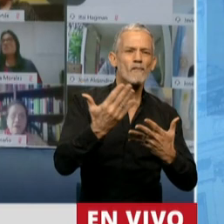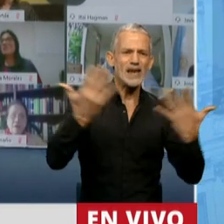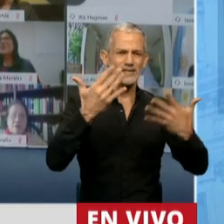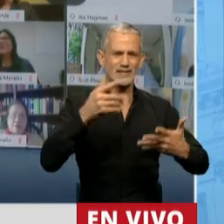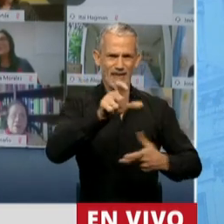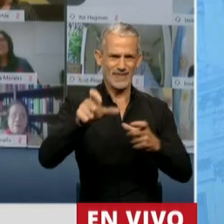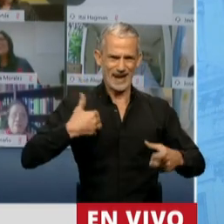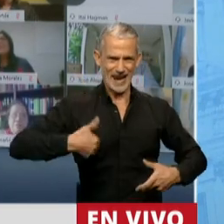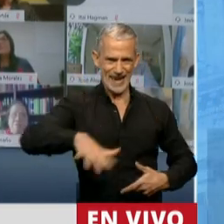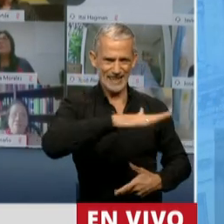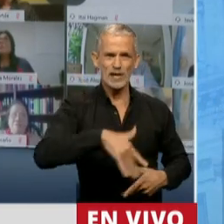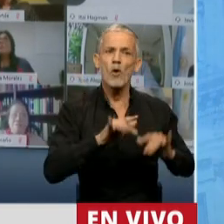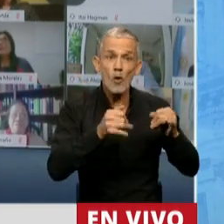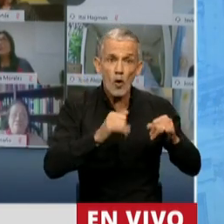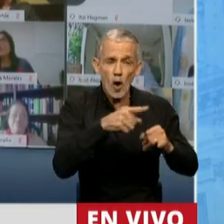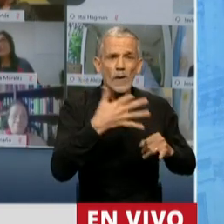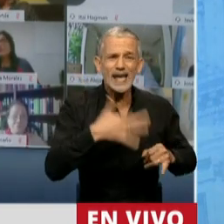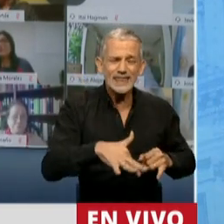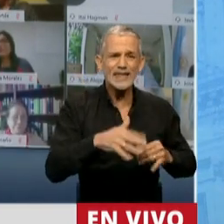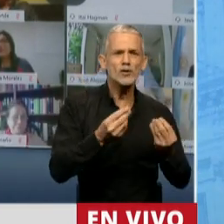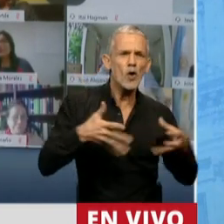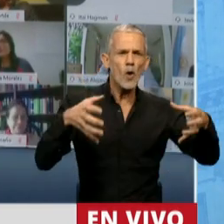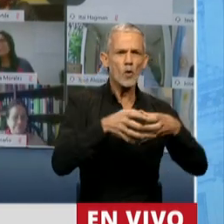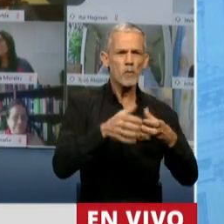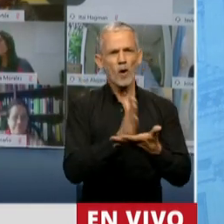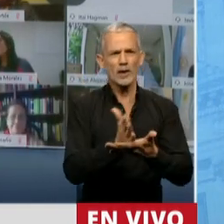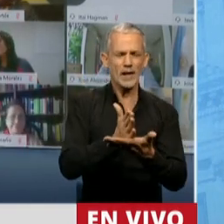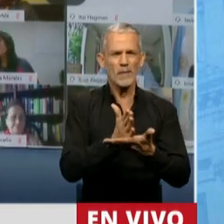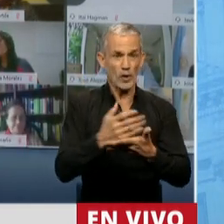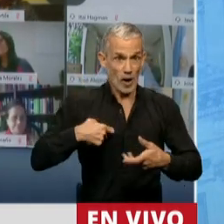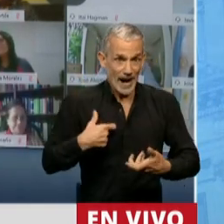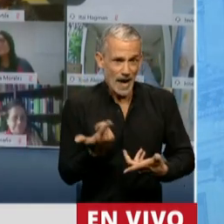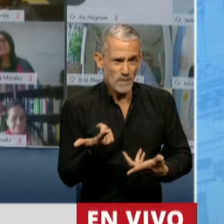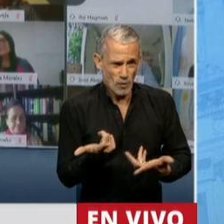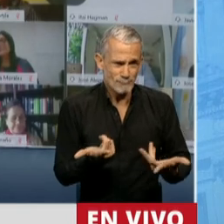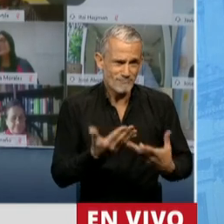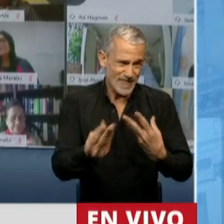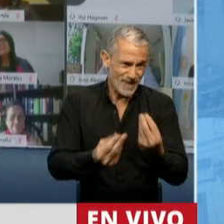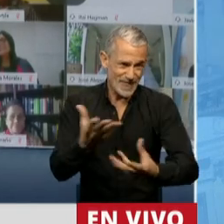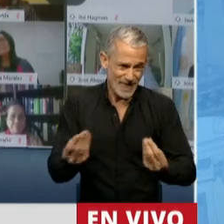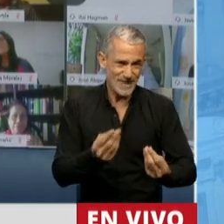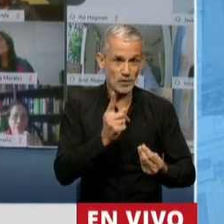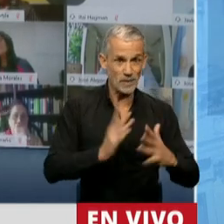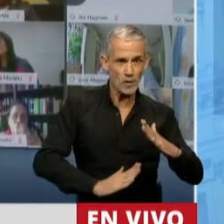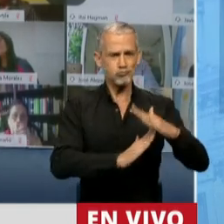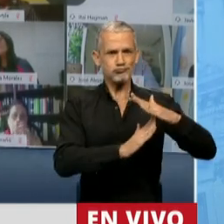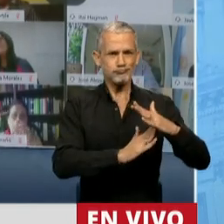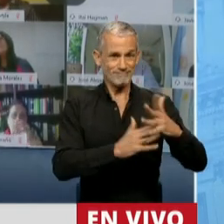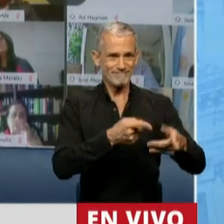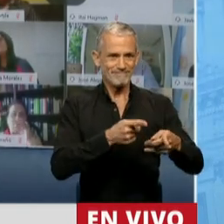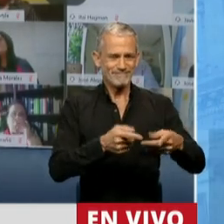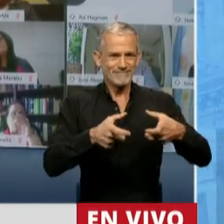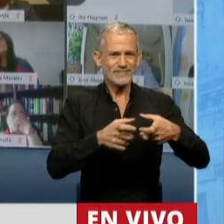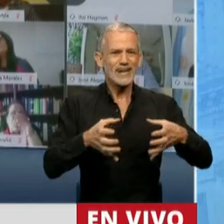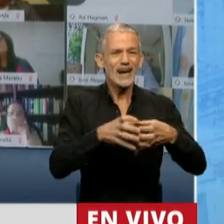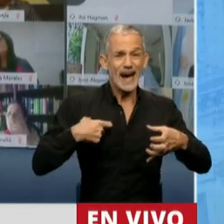Desde muy joven, comprendió que el valor de los grupos intermedios, como el gremio, al que terminó conduciendo en